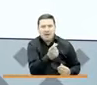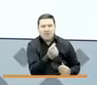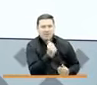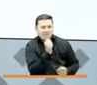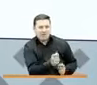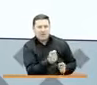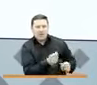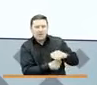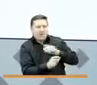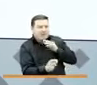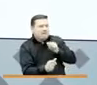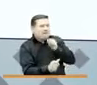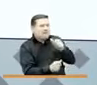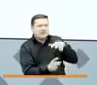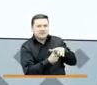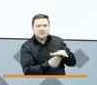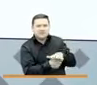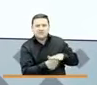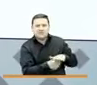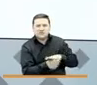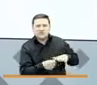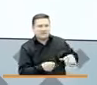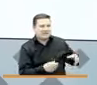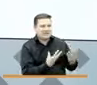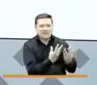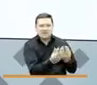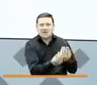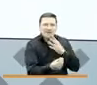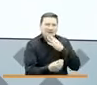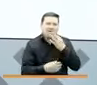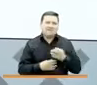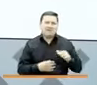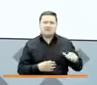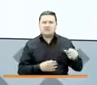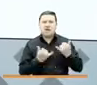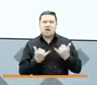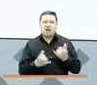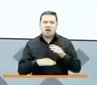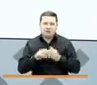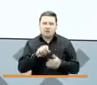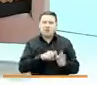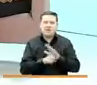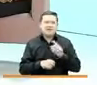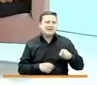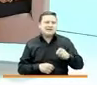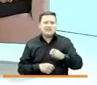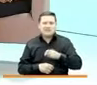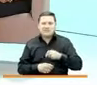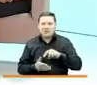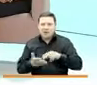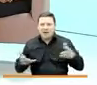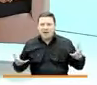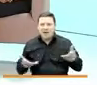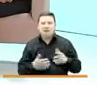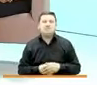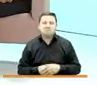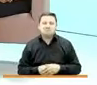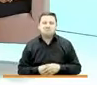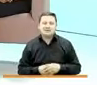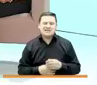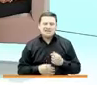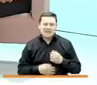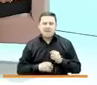pobreza extrema y situación de vulnerabilidad, y que realmente en esta pandemia necesitaba esa ayuda. Y es cuando entonces